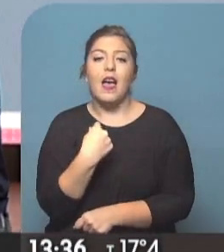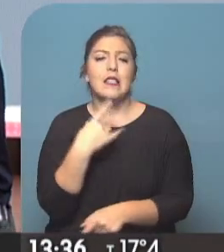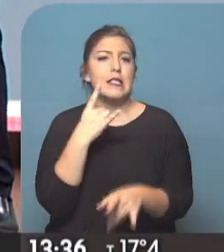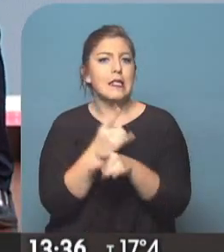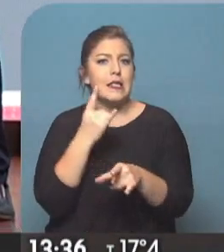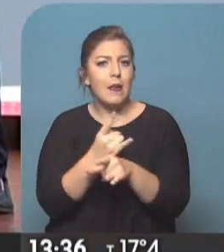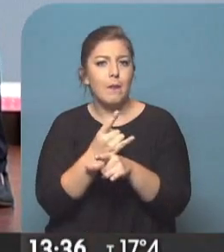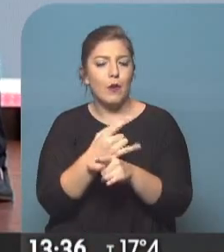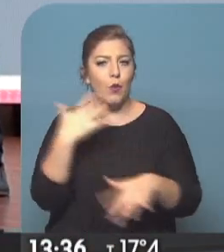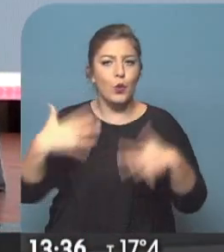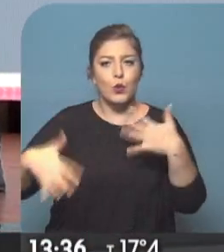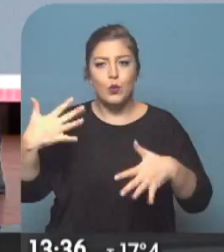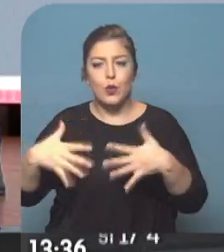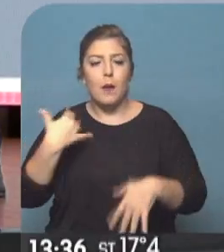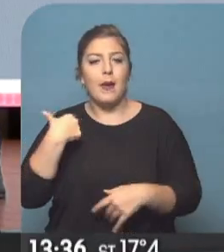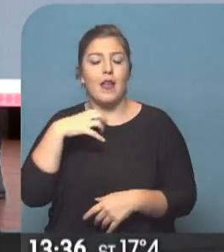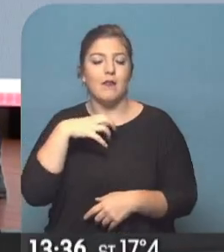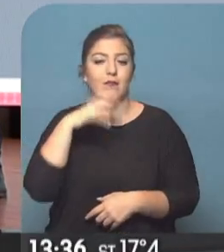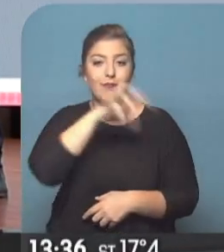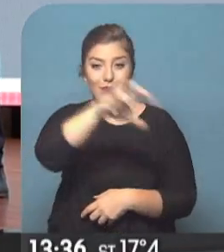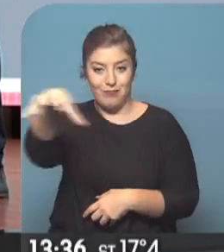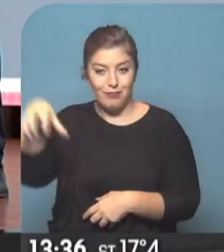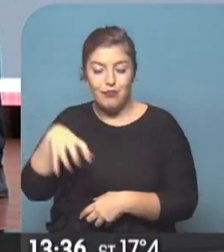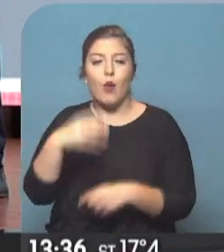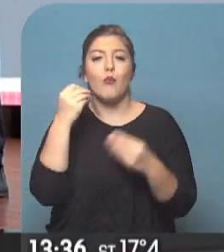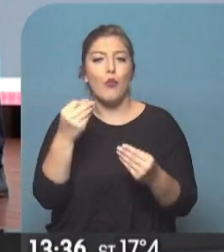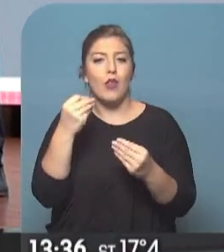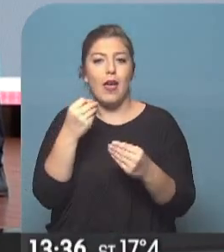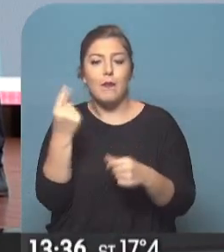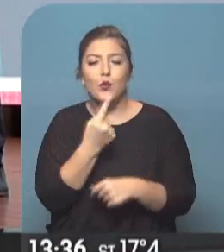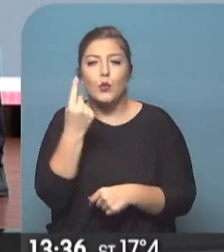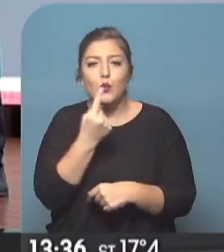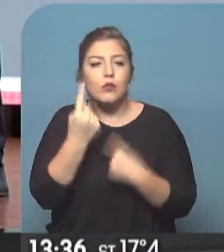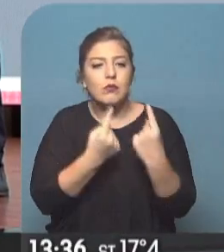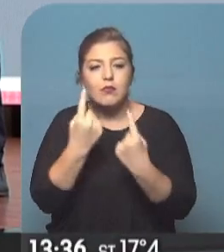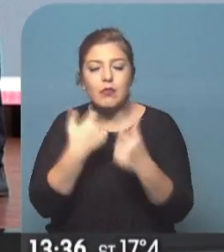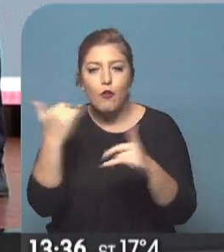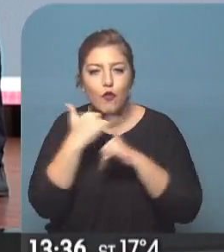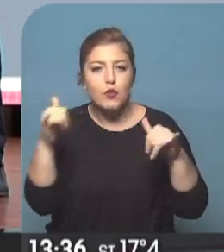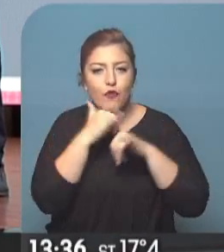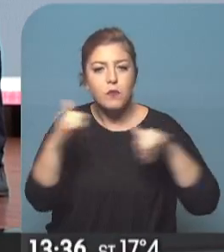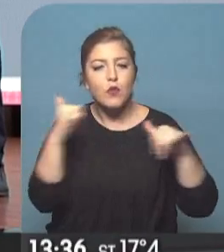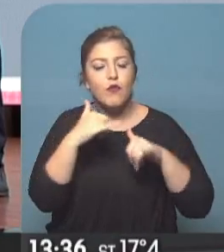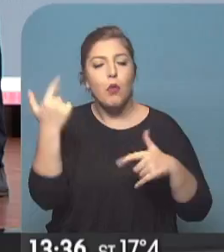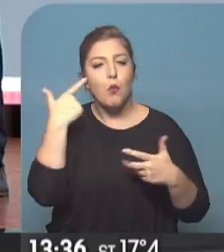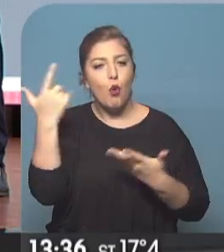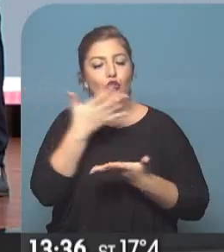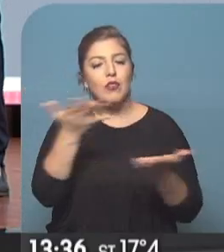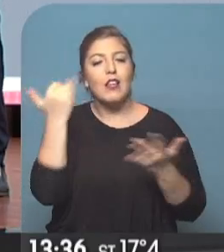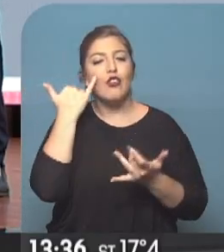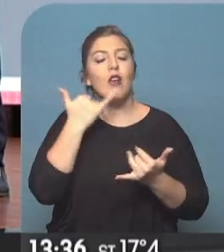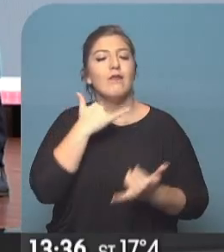muy afiebrada para las agencias, porque tienen un minuto a minuto permanente tratando de demostrar y